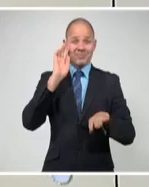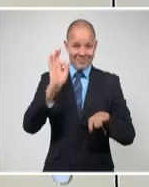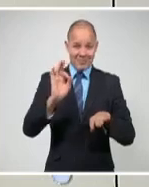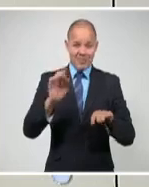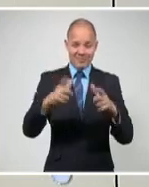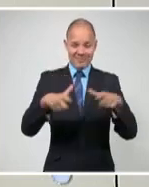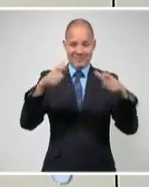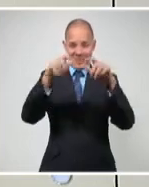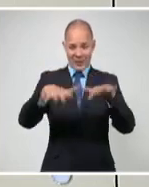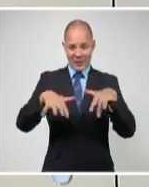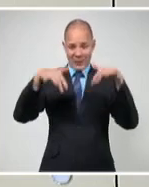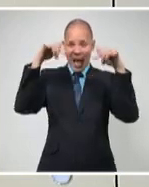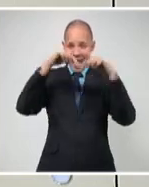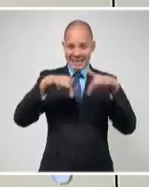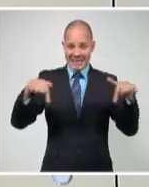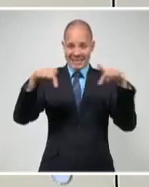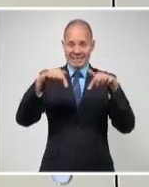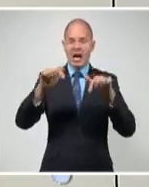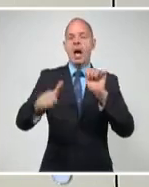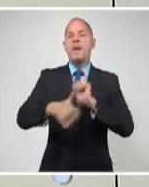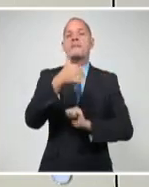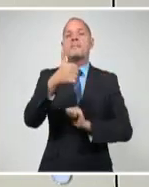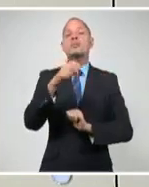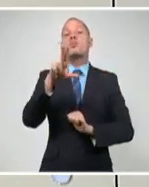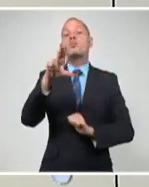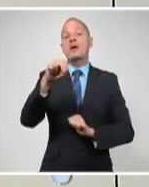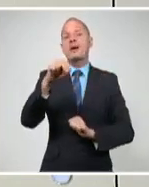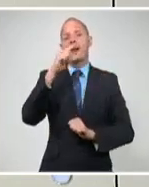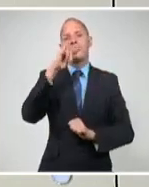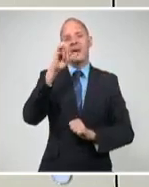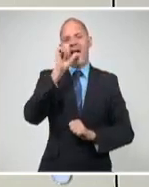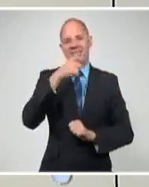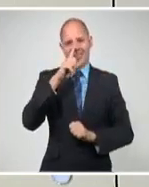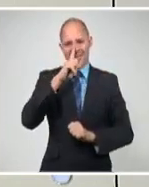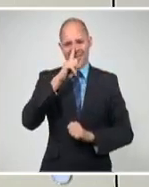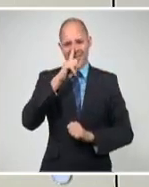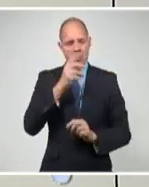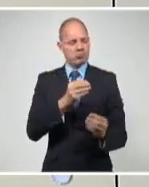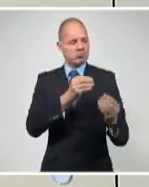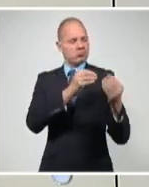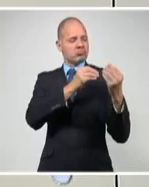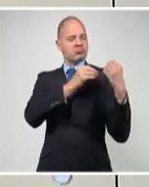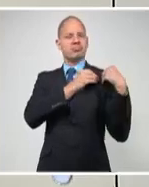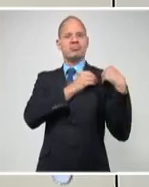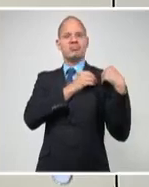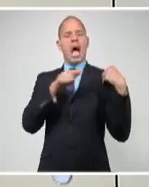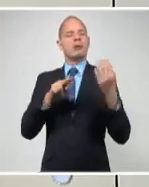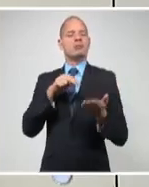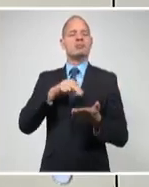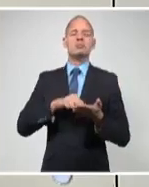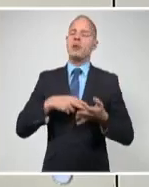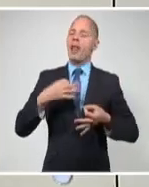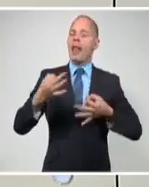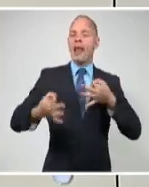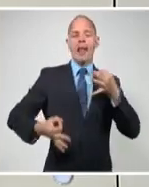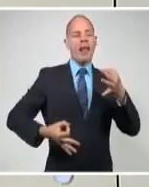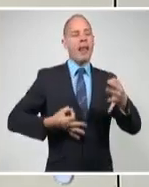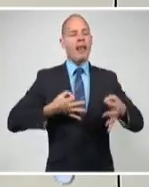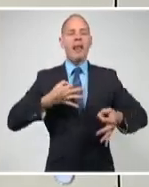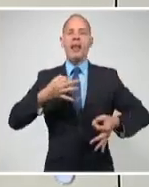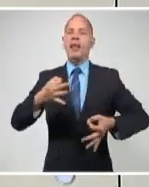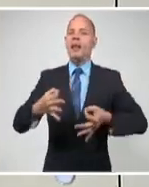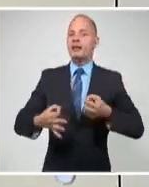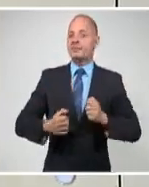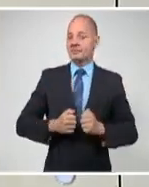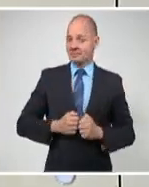en el ritual que cada cuatro años se celebra los 20 de enero. Un ritual que enorgullece a los defensores a ultranza de ese